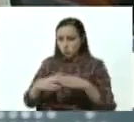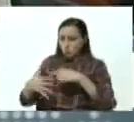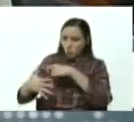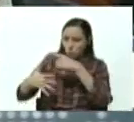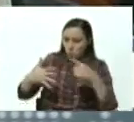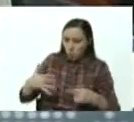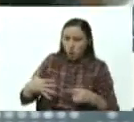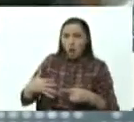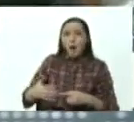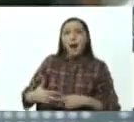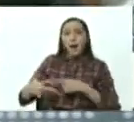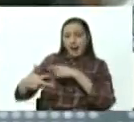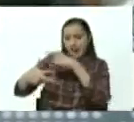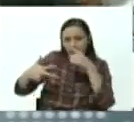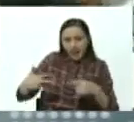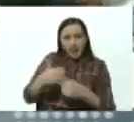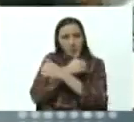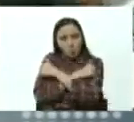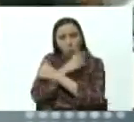suplentes incorporados,